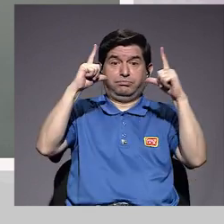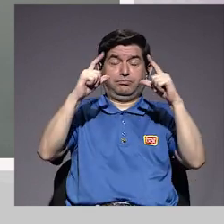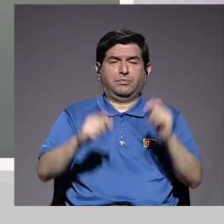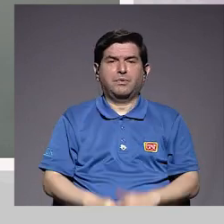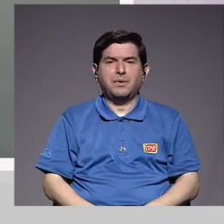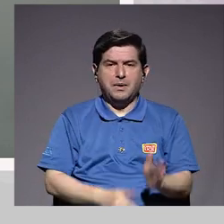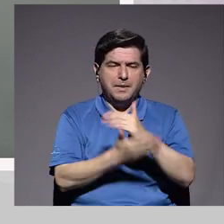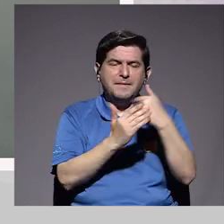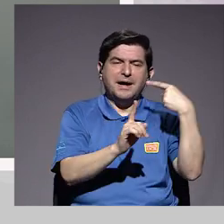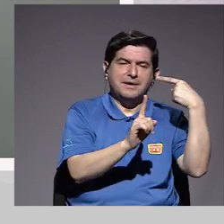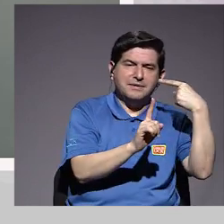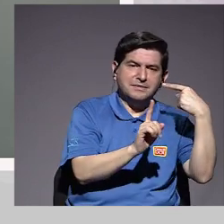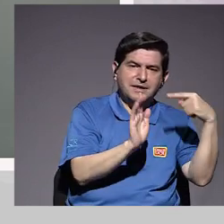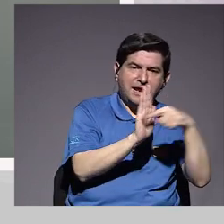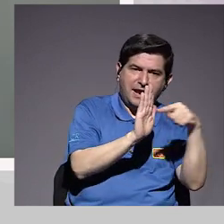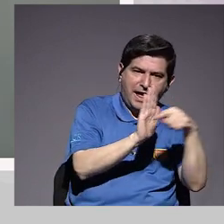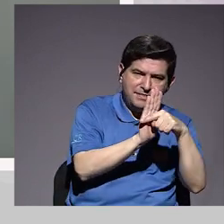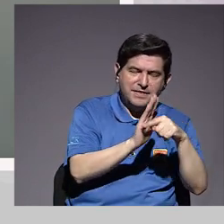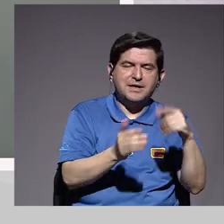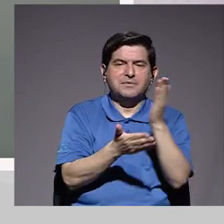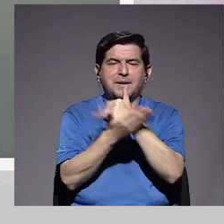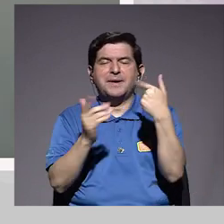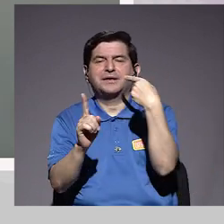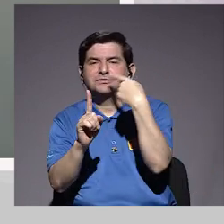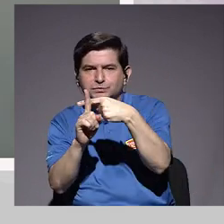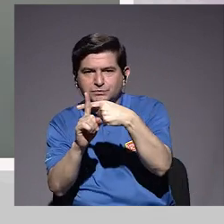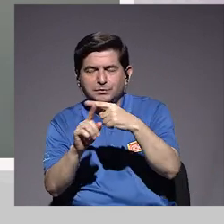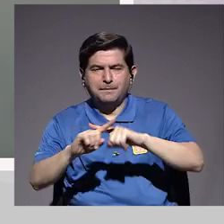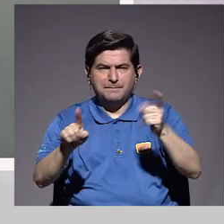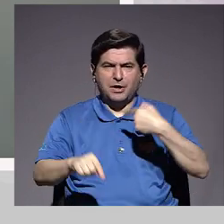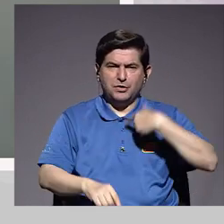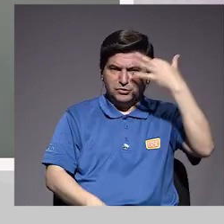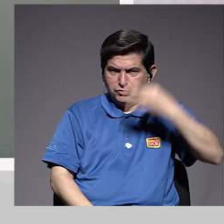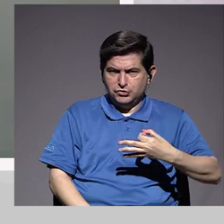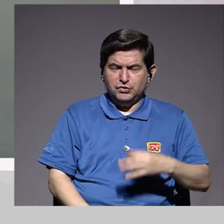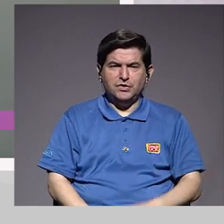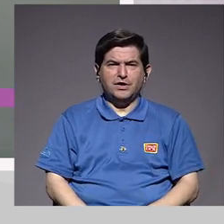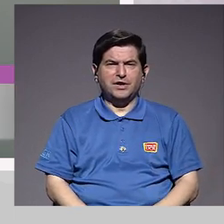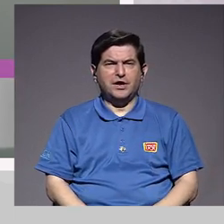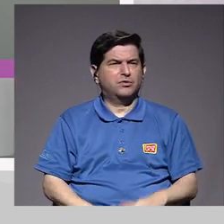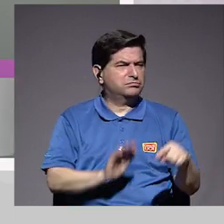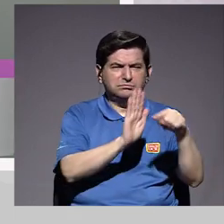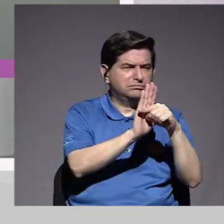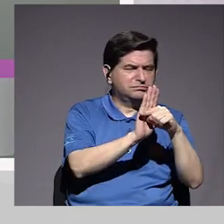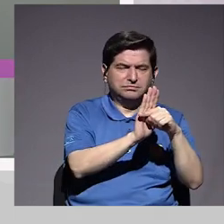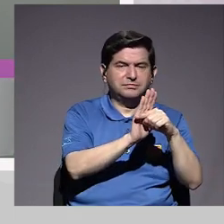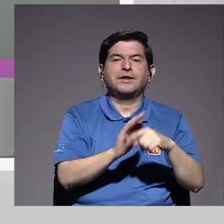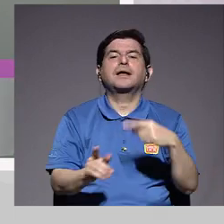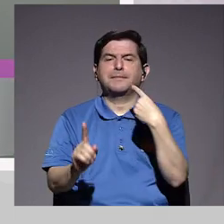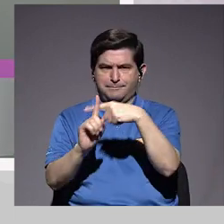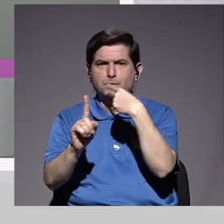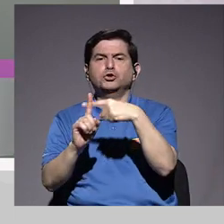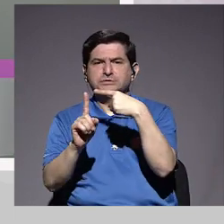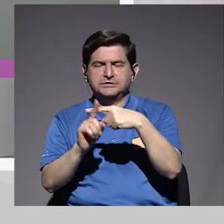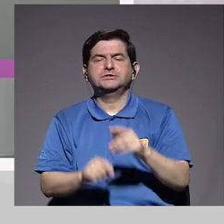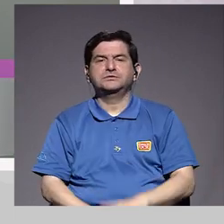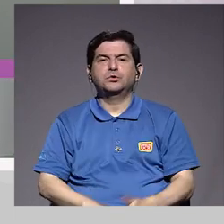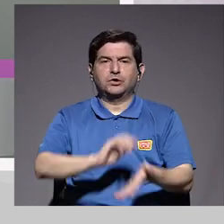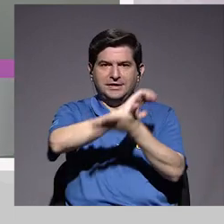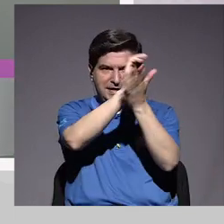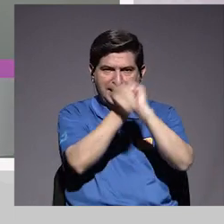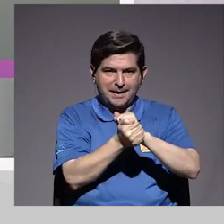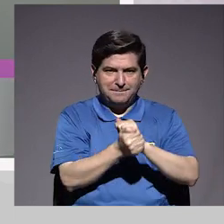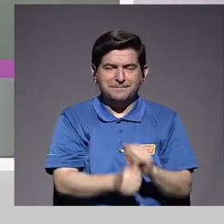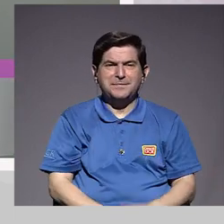el mundo, pues una parte negativa y una parte positiva. Pero para mí es más que negativo, súper positivo. Se cambió